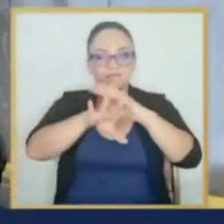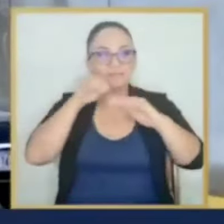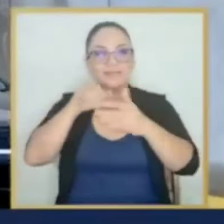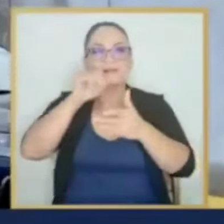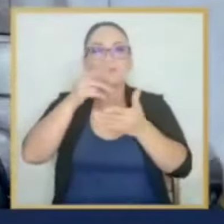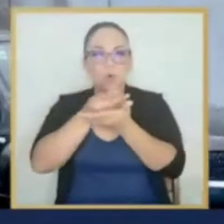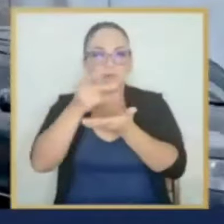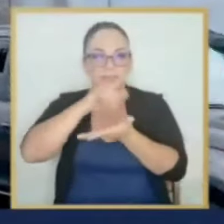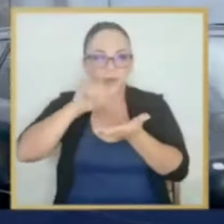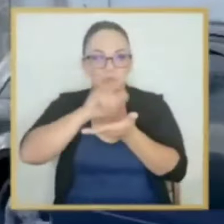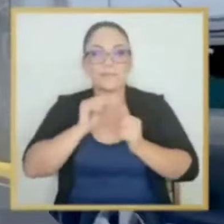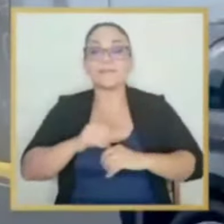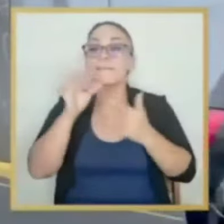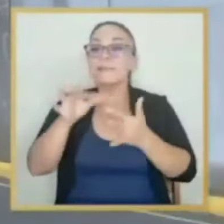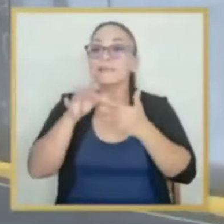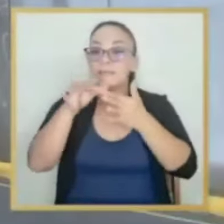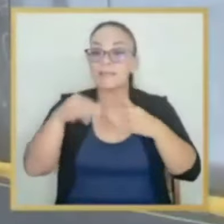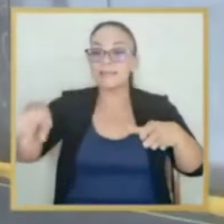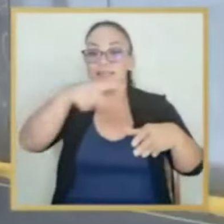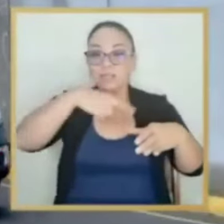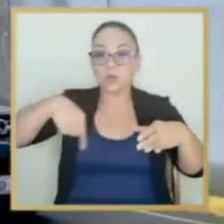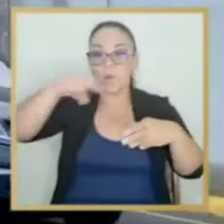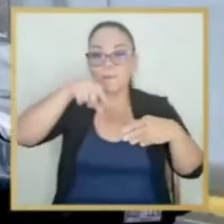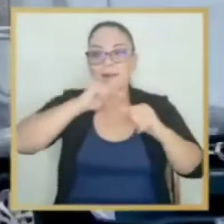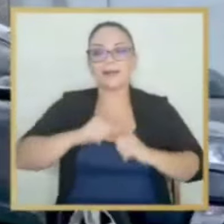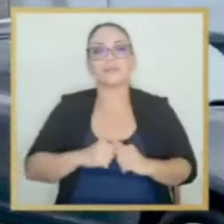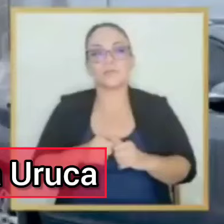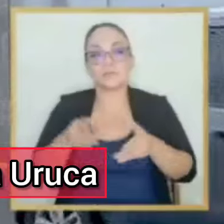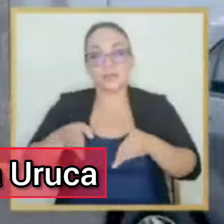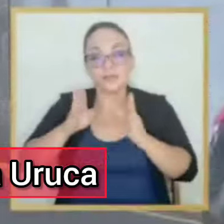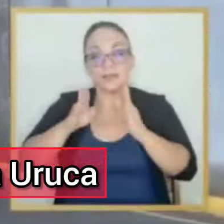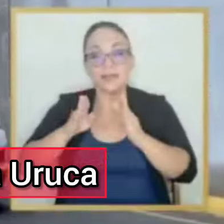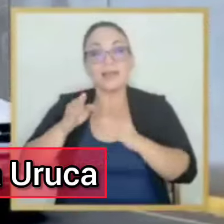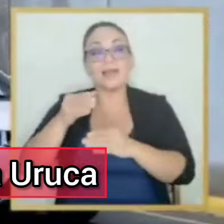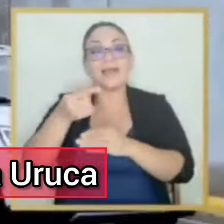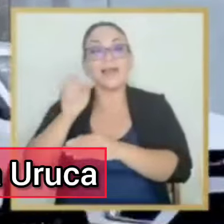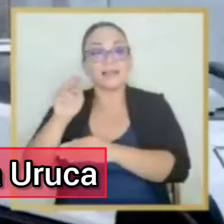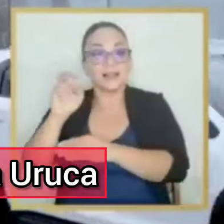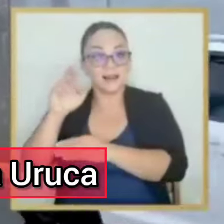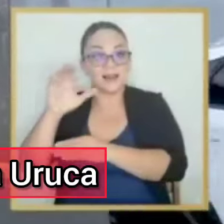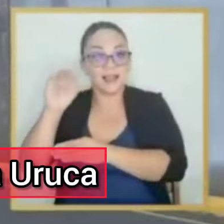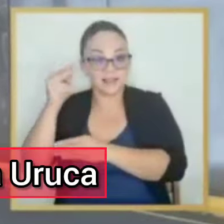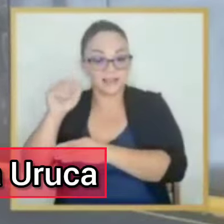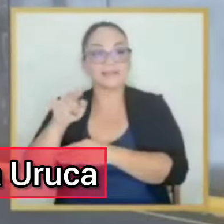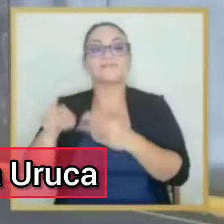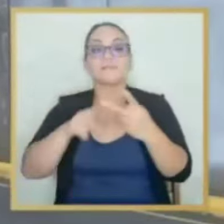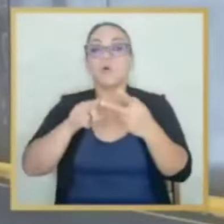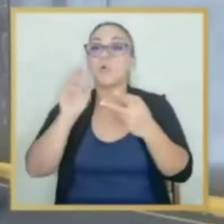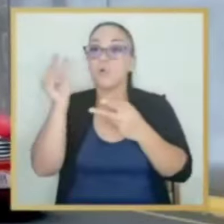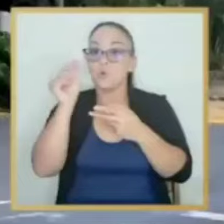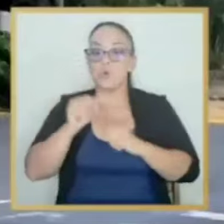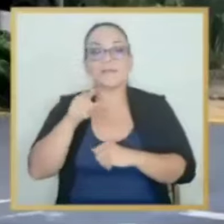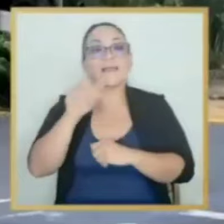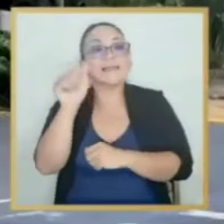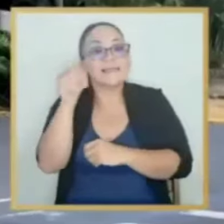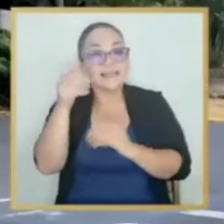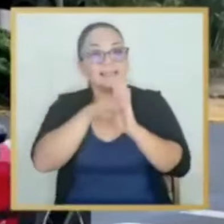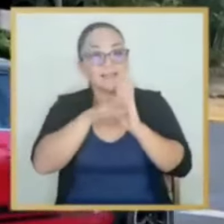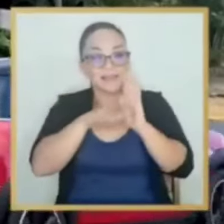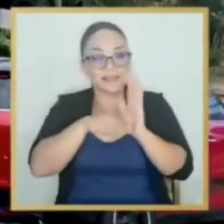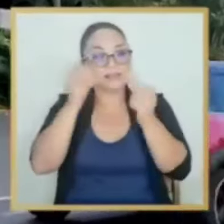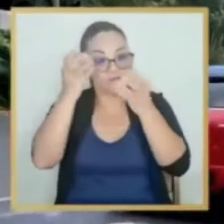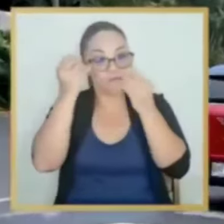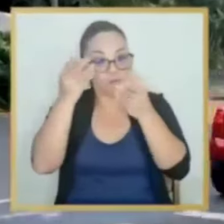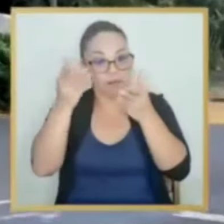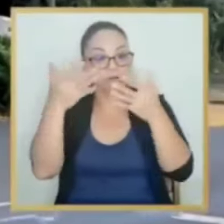vial en el ingreso y salida de San José, principalmente en Circunvalación y la Autopista General Cañas en el sector La Uruca. En total